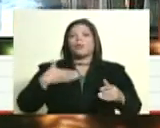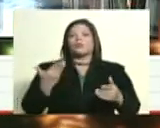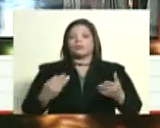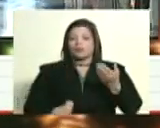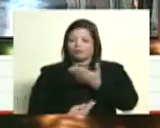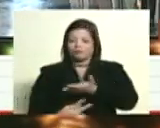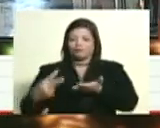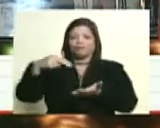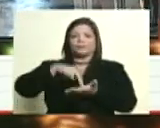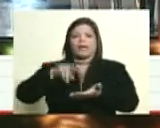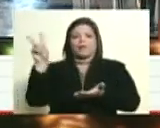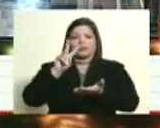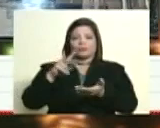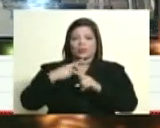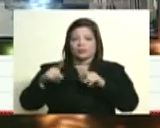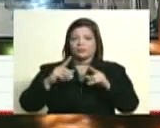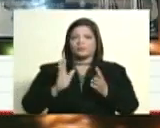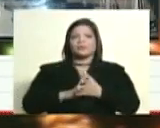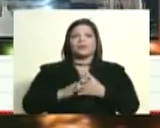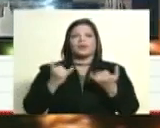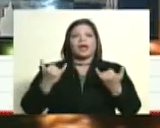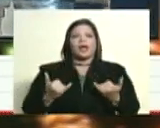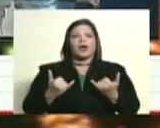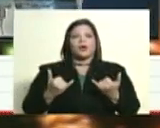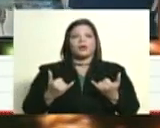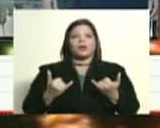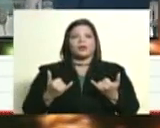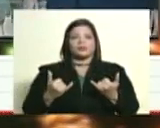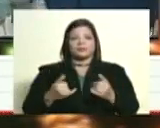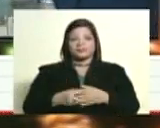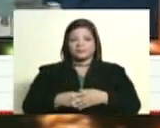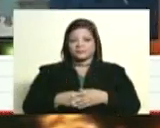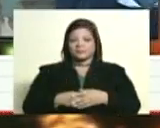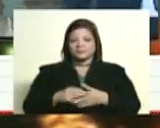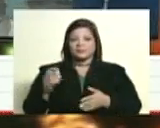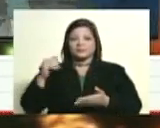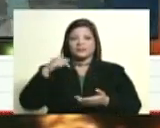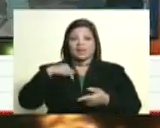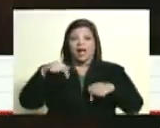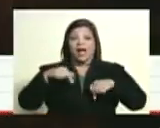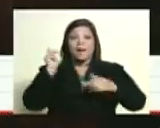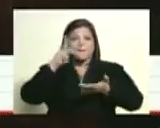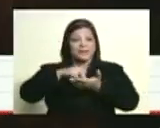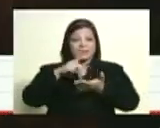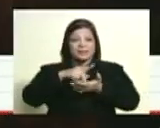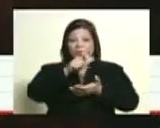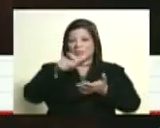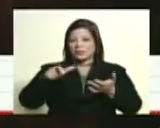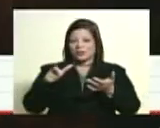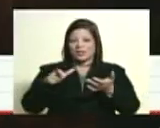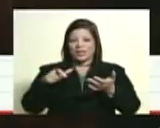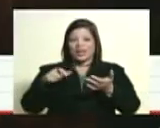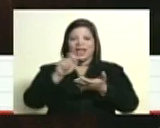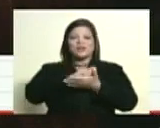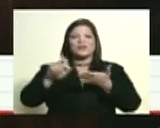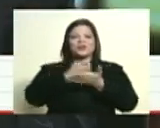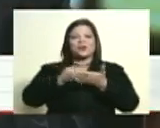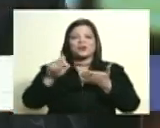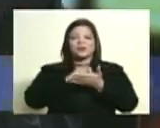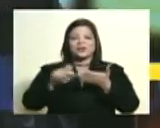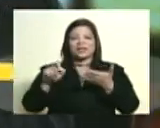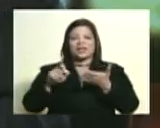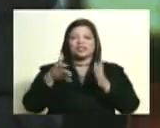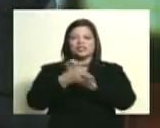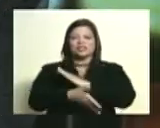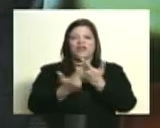redención en Venezuela vamos a darle con todo Pedro pero a la participación de los usuarios usuarios a través de la etiqueta toma notas